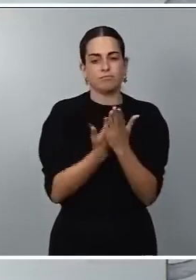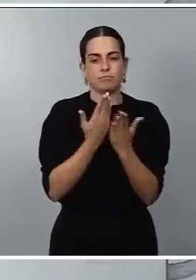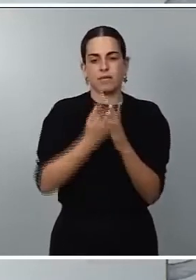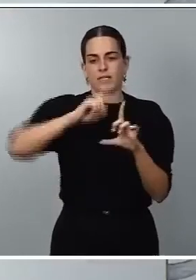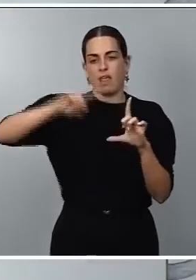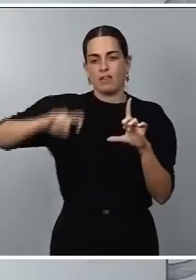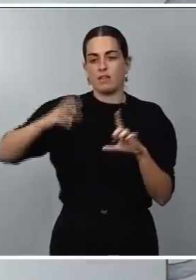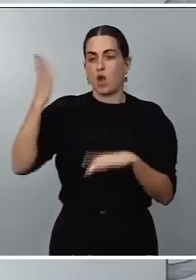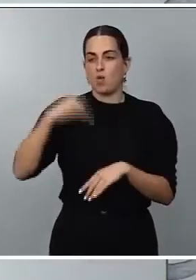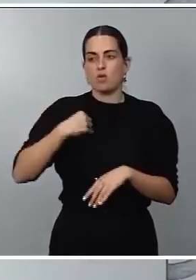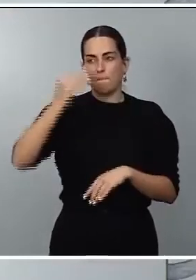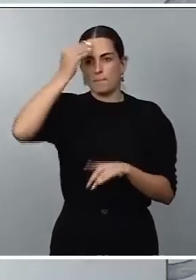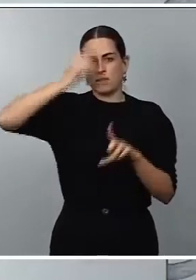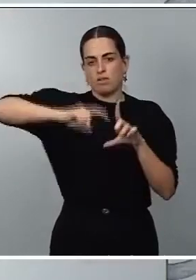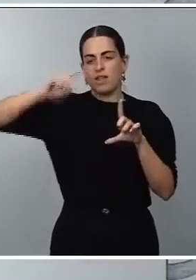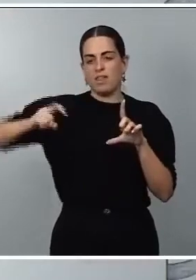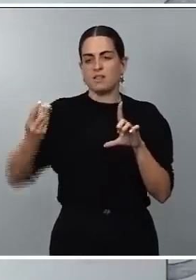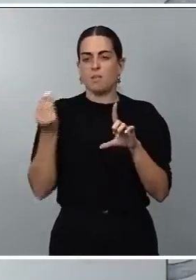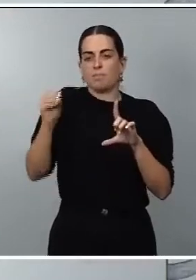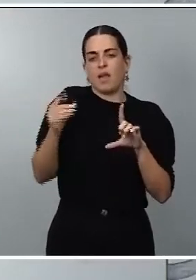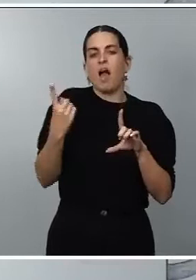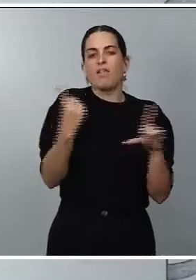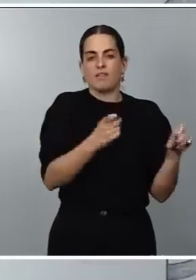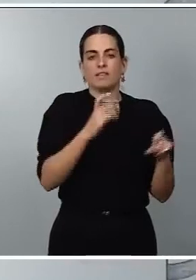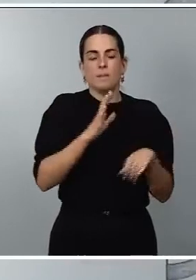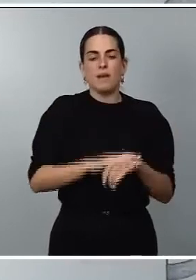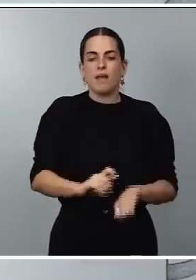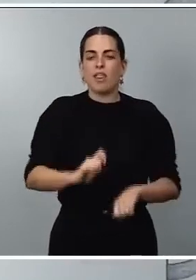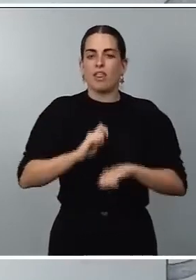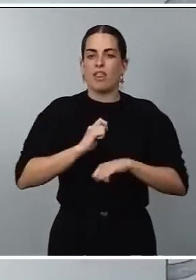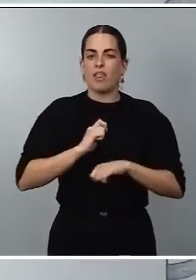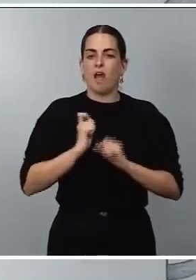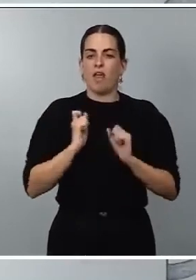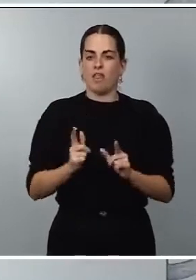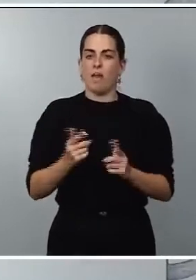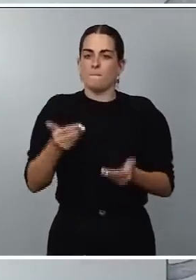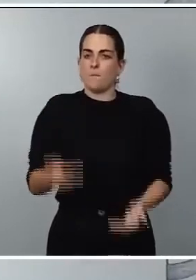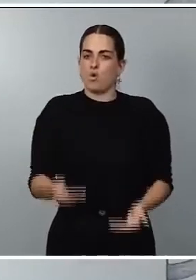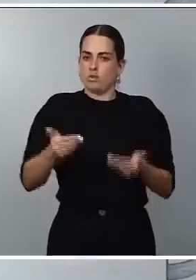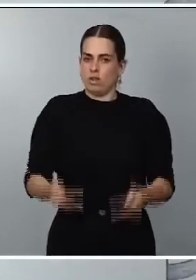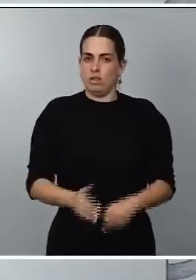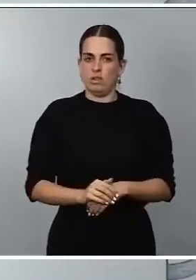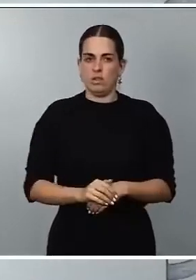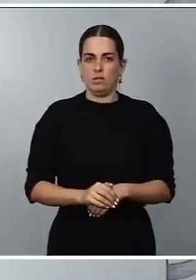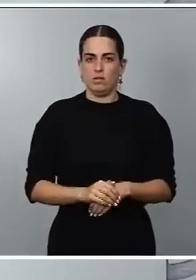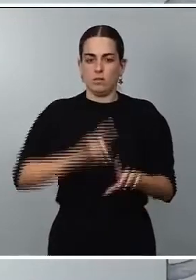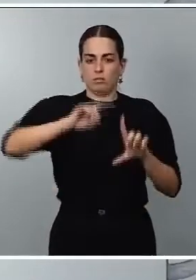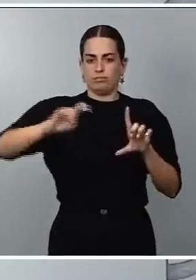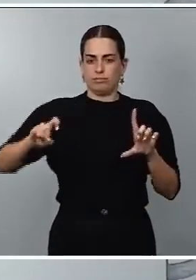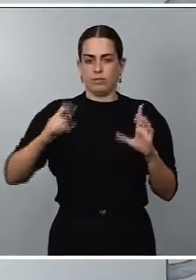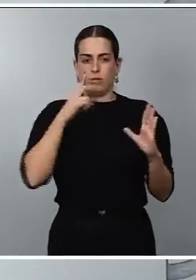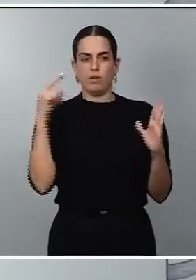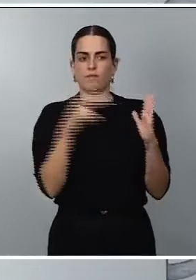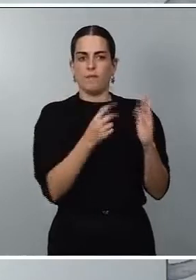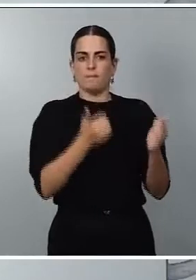importante poder efectivamente darle el peso correspondiente y el cifrado respecto de lo que supone el desperdicio